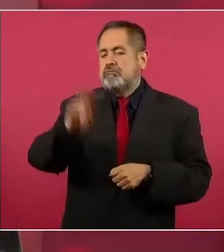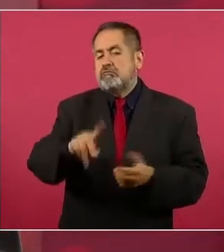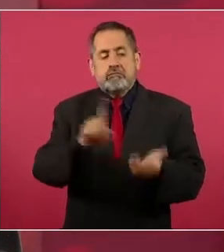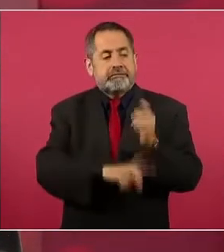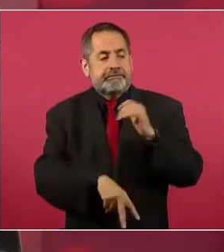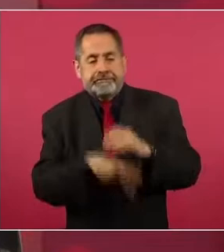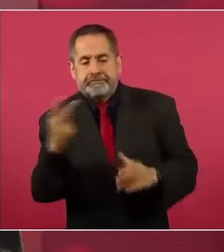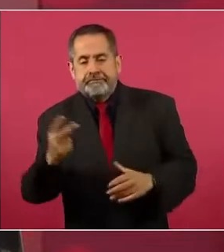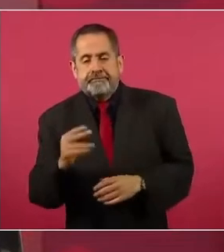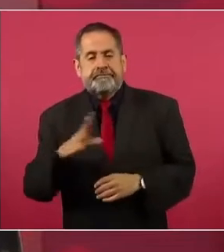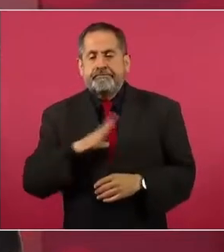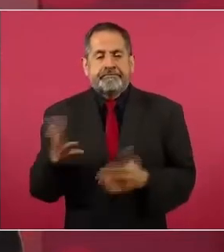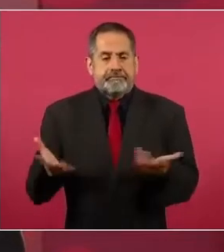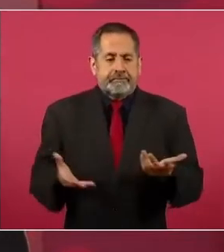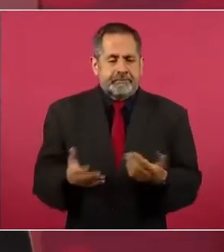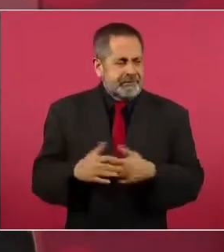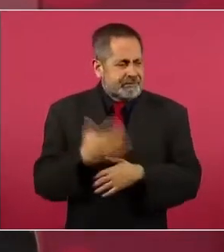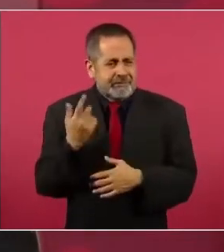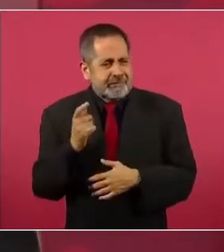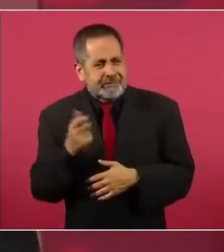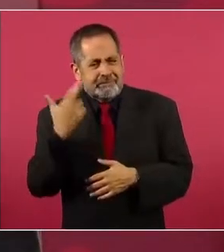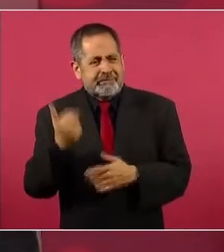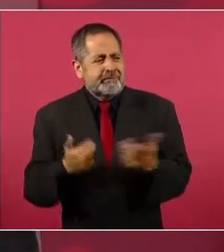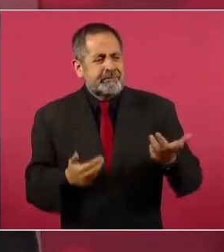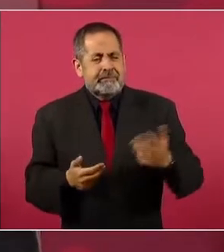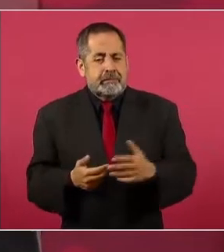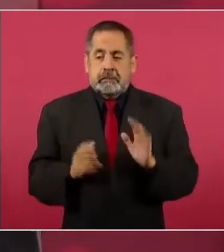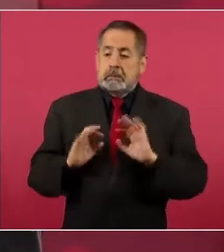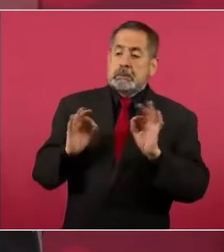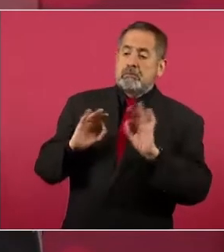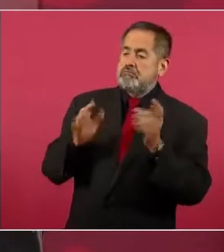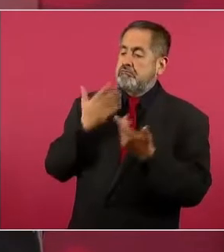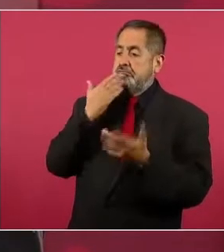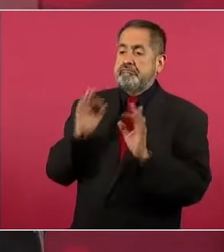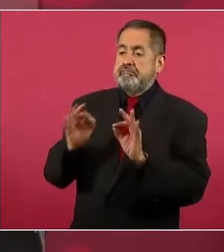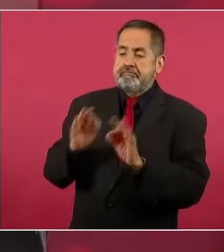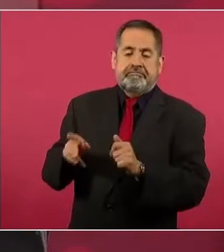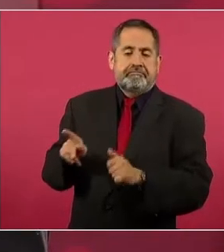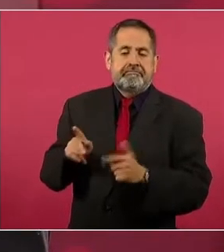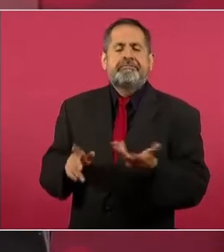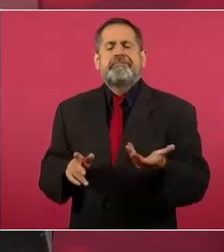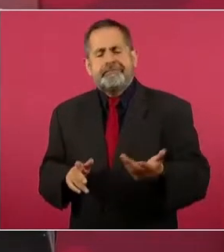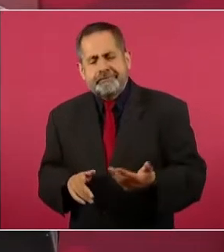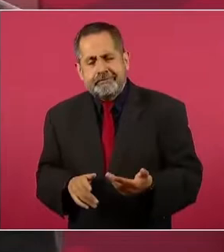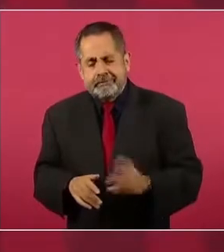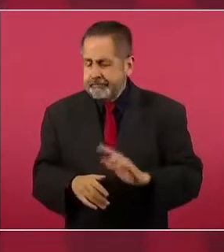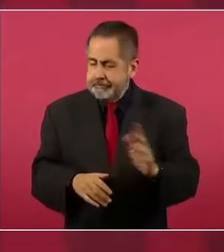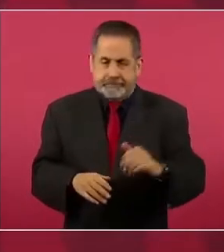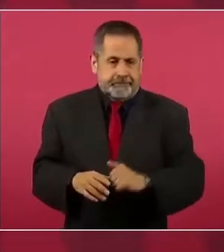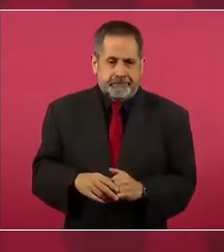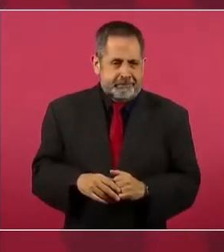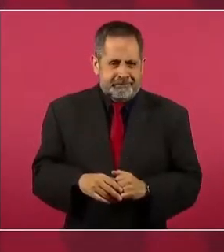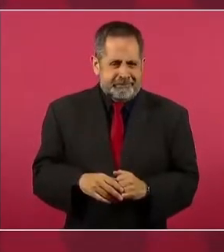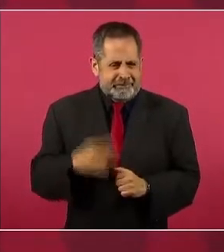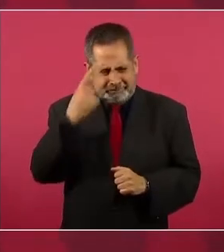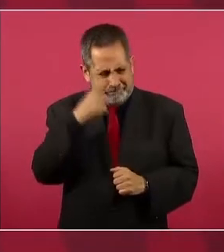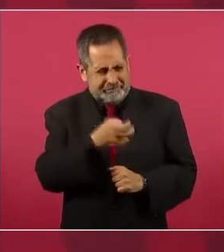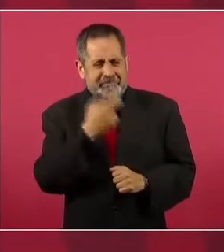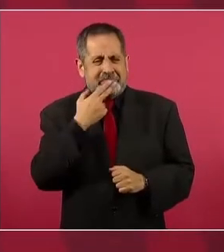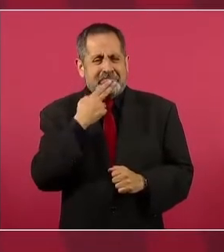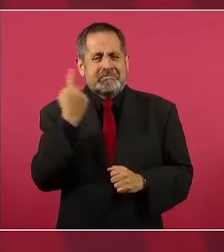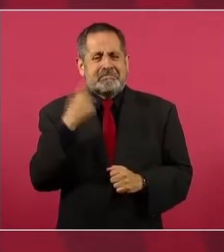¿Por qué ese comportamiento?